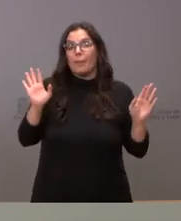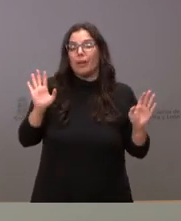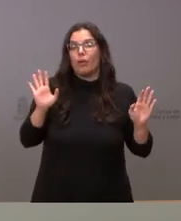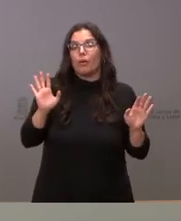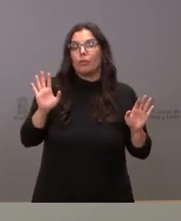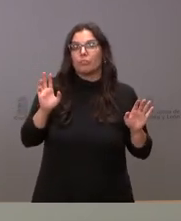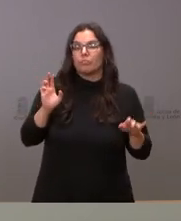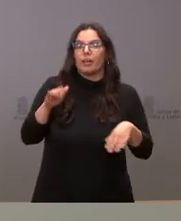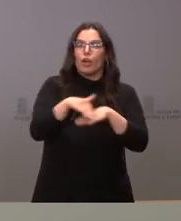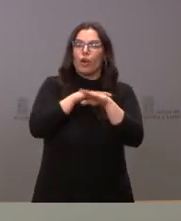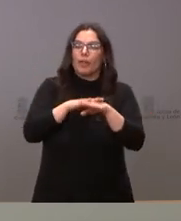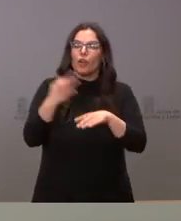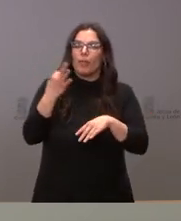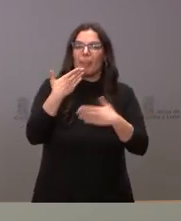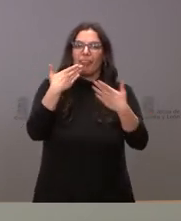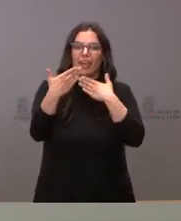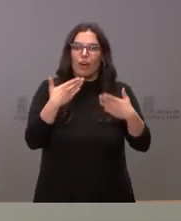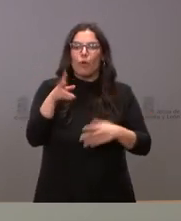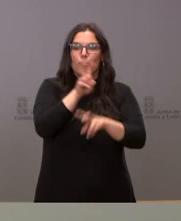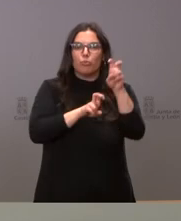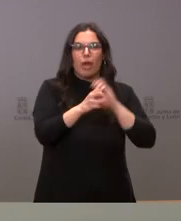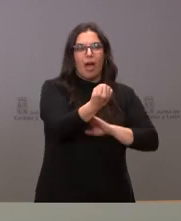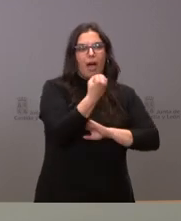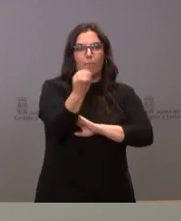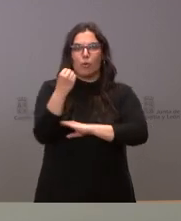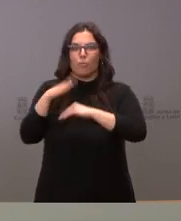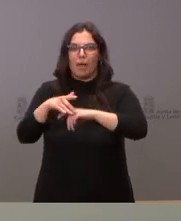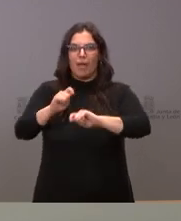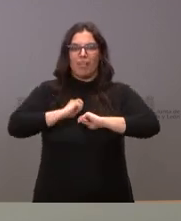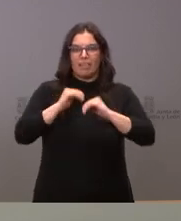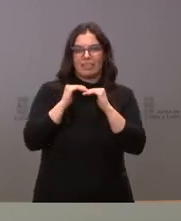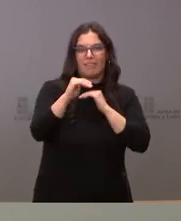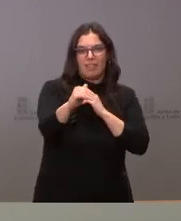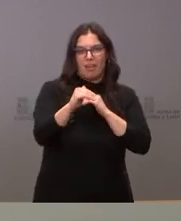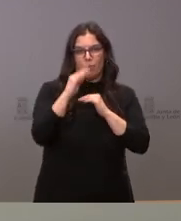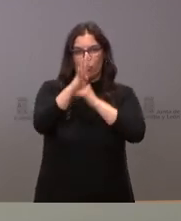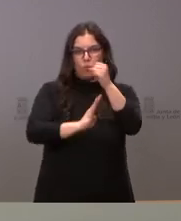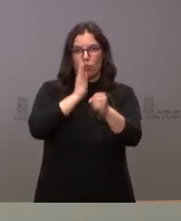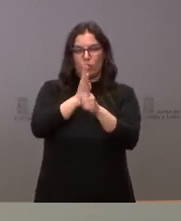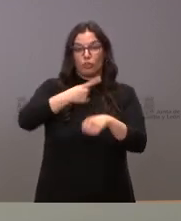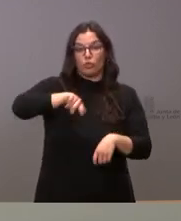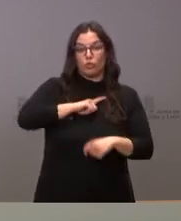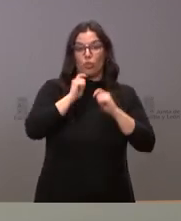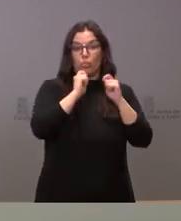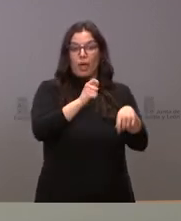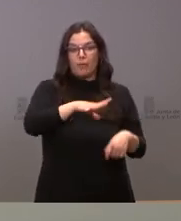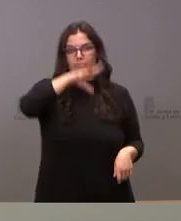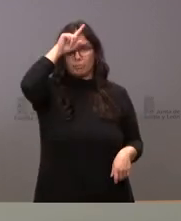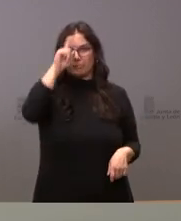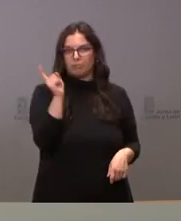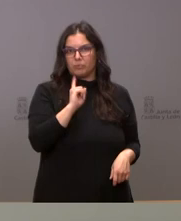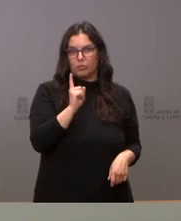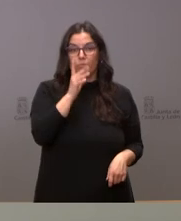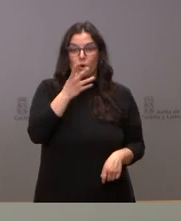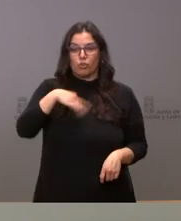de diálogo buscando por tanto apoyos que garantizaran estabilidad en la legislatura y por tanto no nos arrepentimos de haber dado